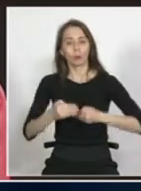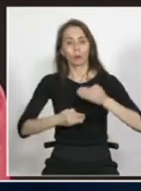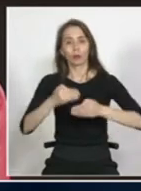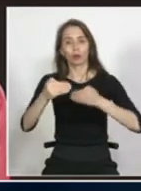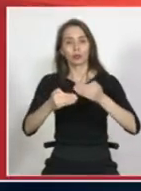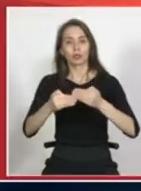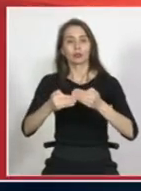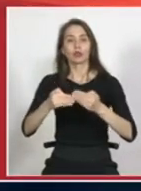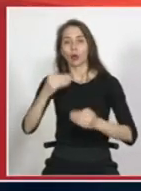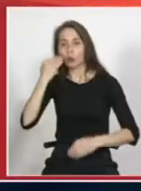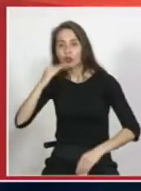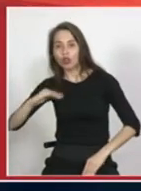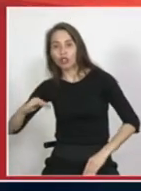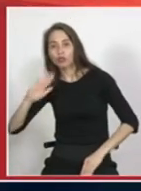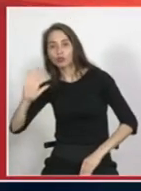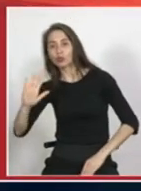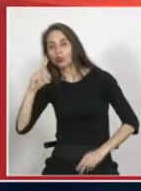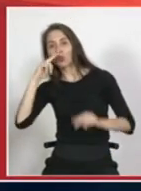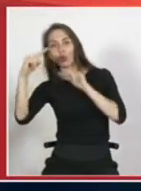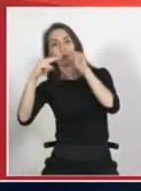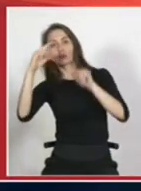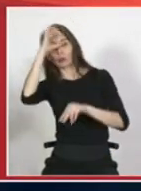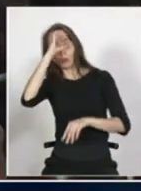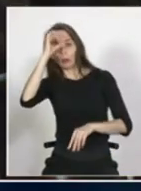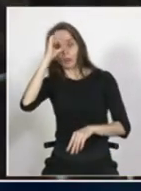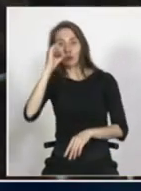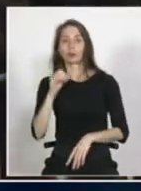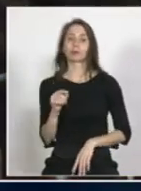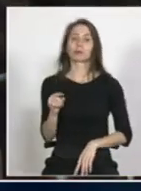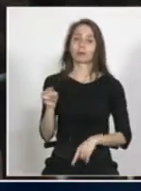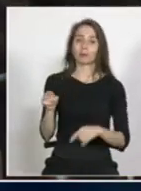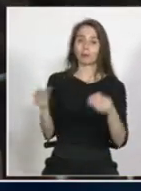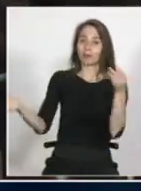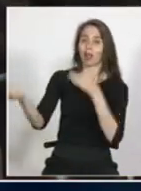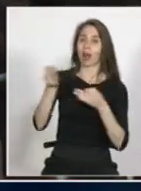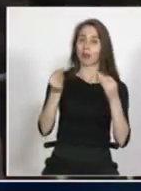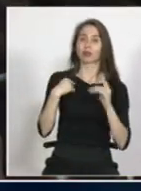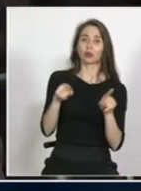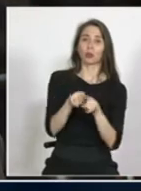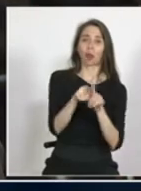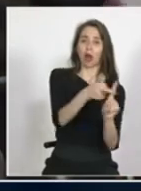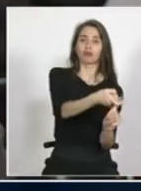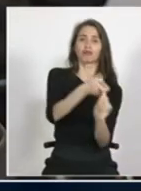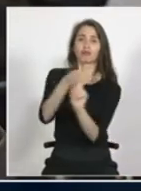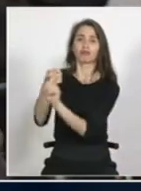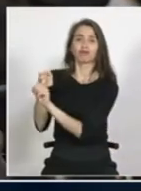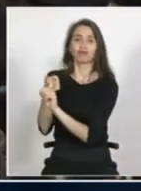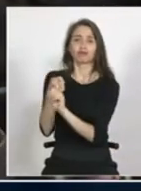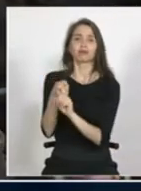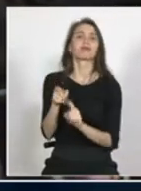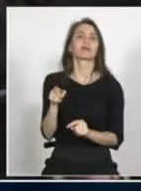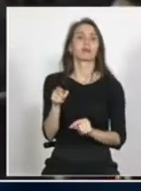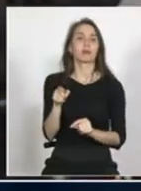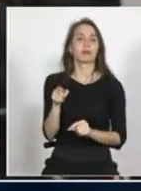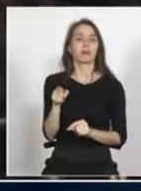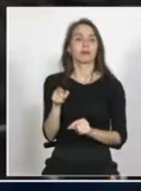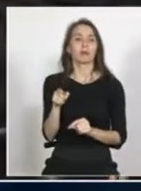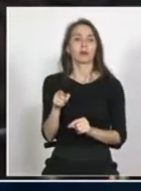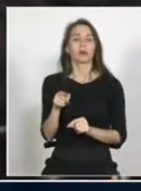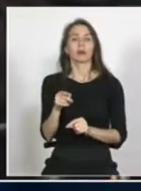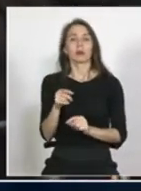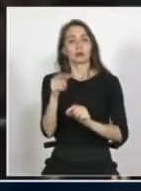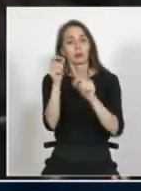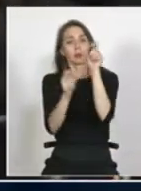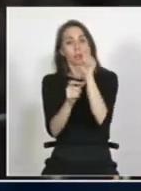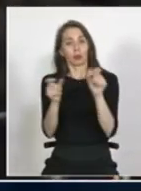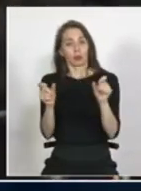desde la mirada de los niños bueno con poco tomando lo que se ha dicho acá obviamente la migración es un asunto